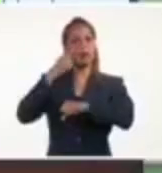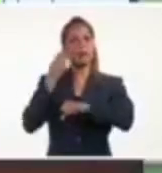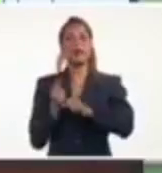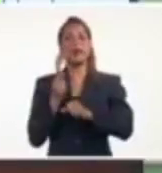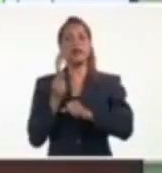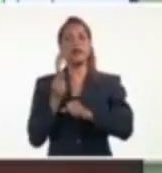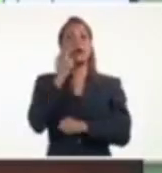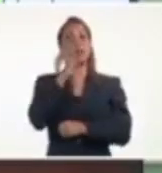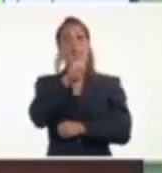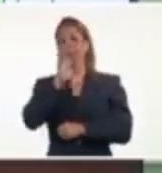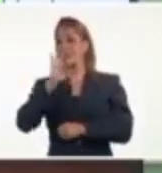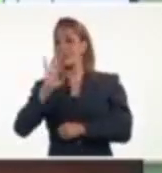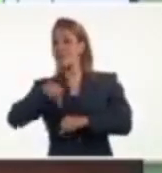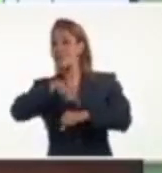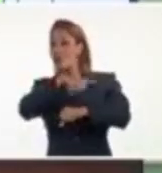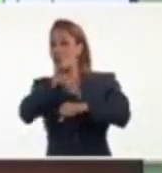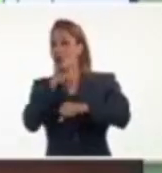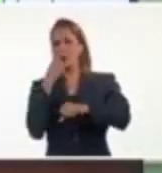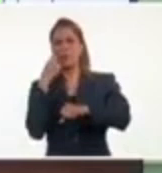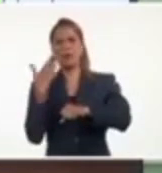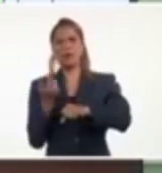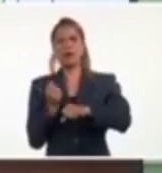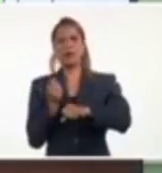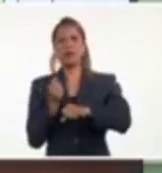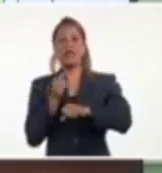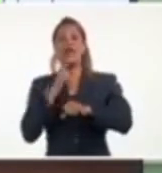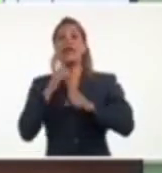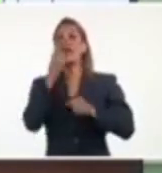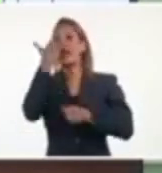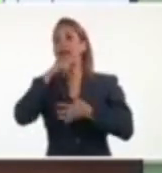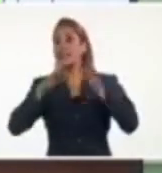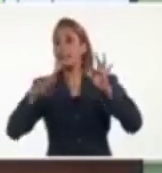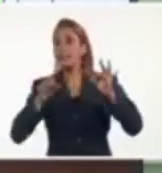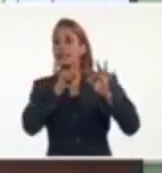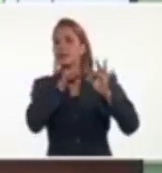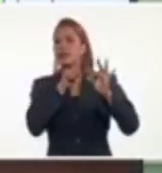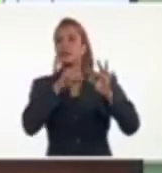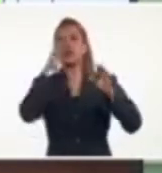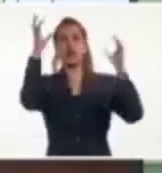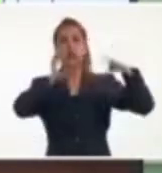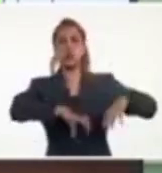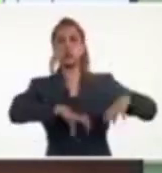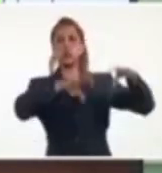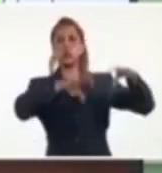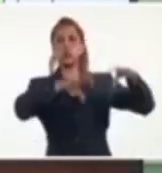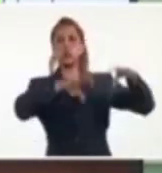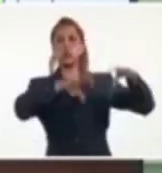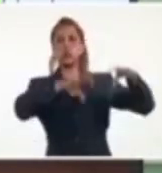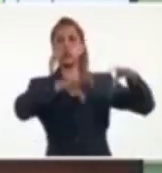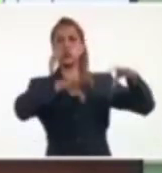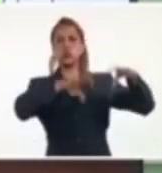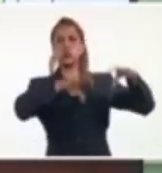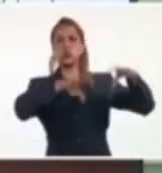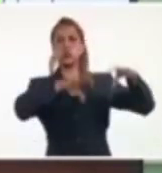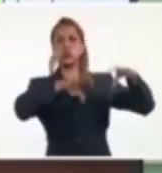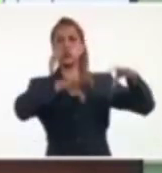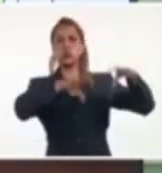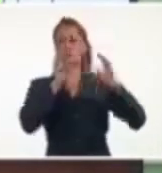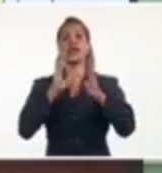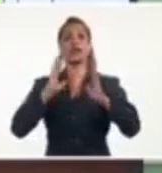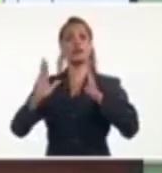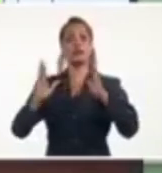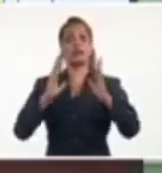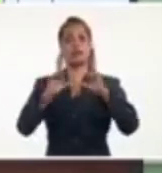28 horas, vemos como incluso en Altemisa aparece en áreas de lluvia, y lluvia fuerte en el centro del país. Cuando vemos